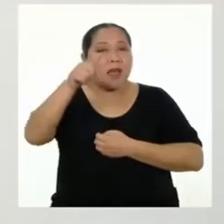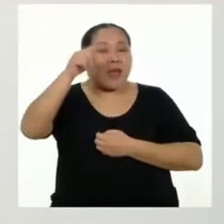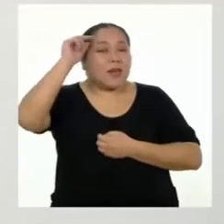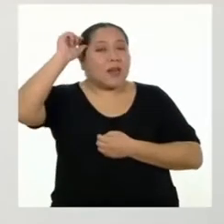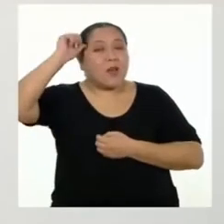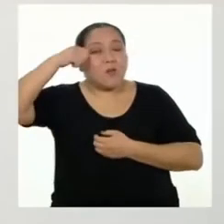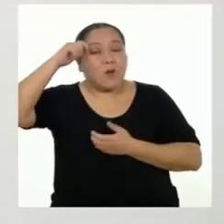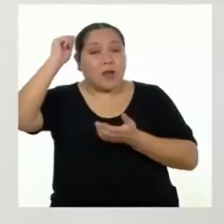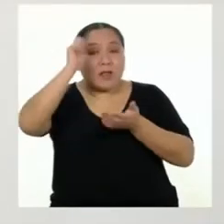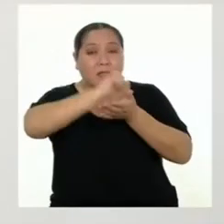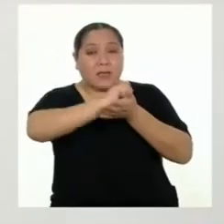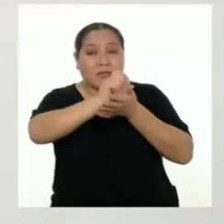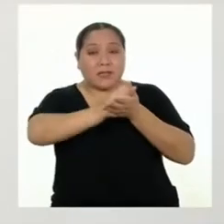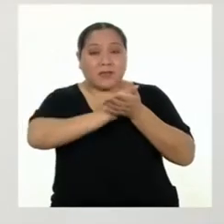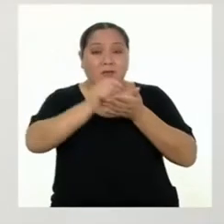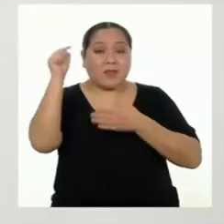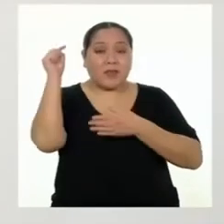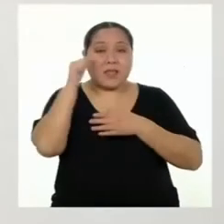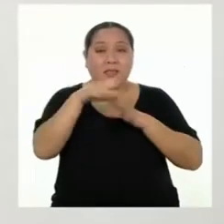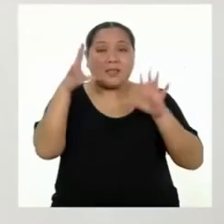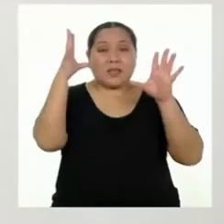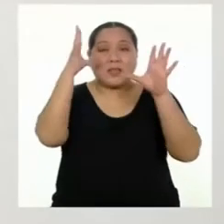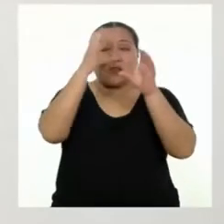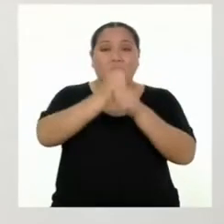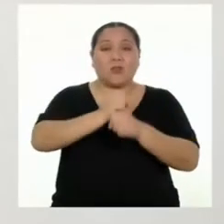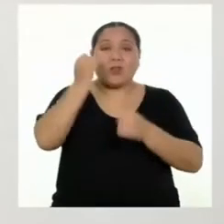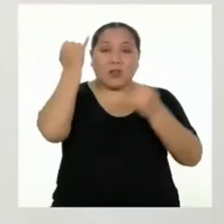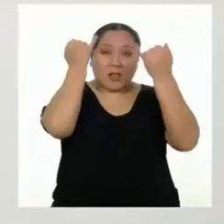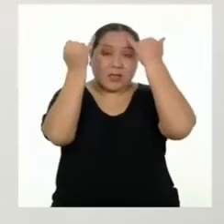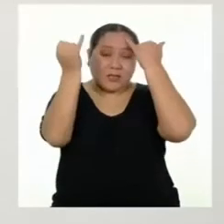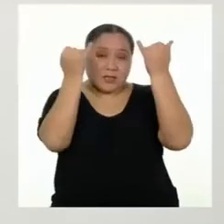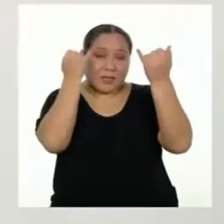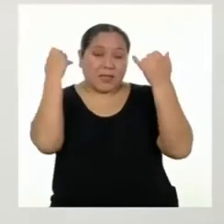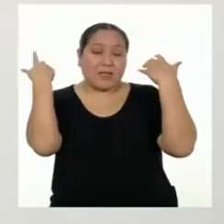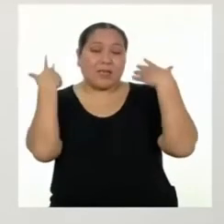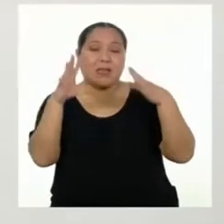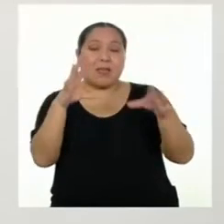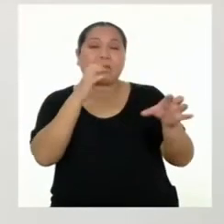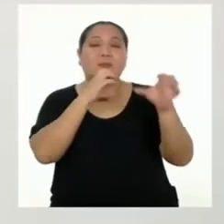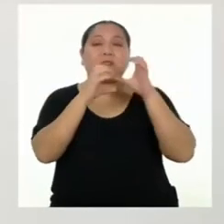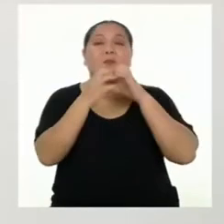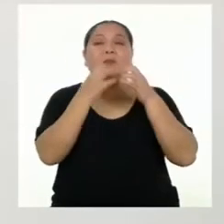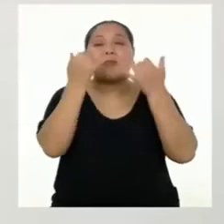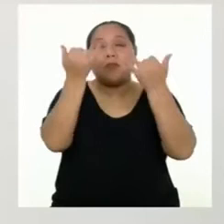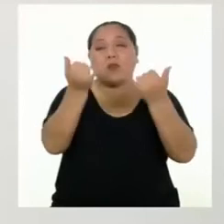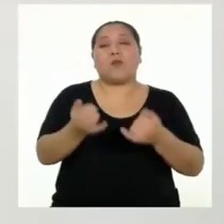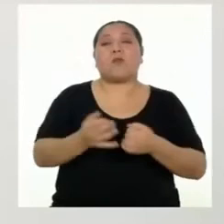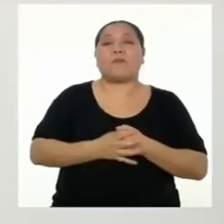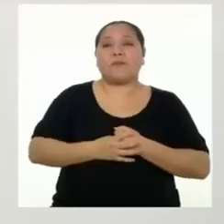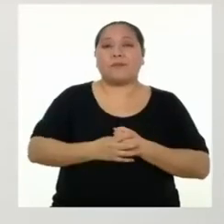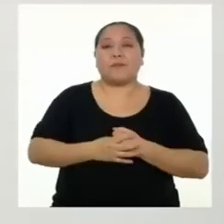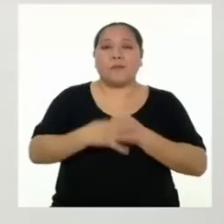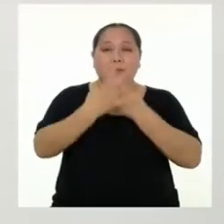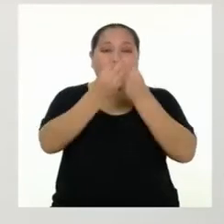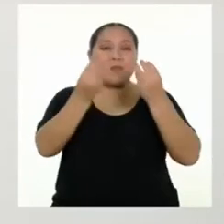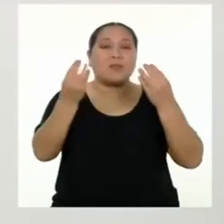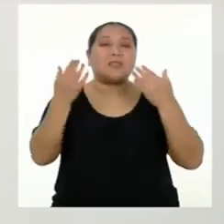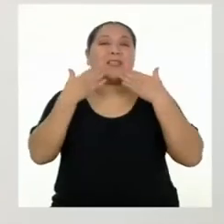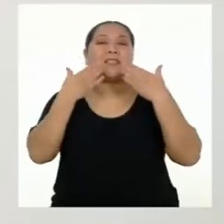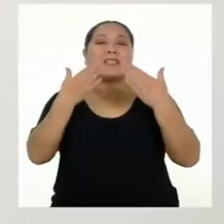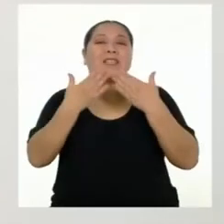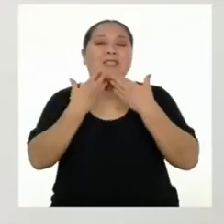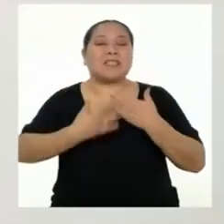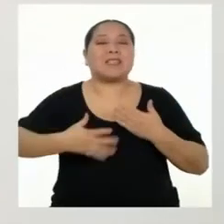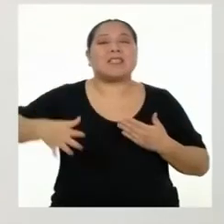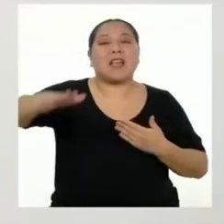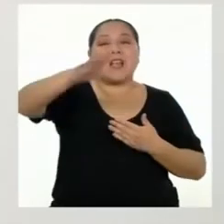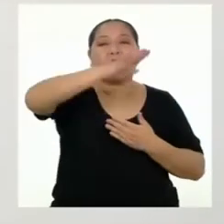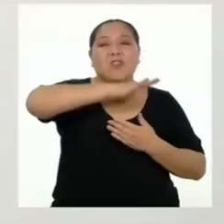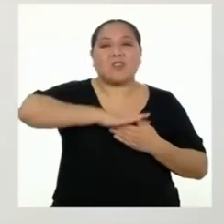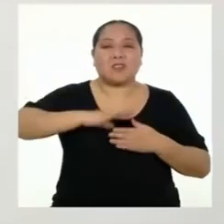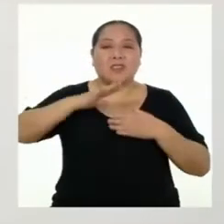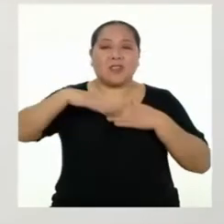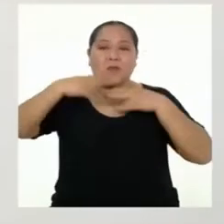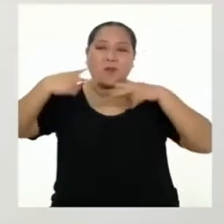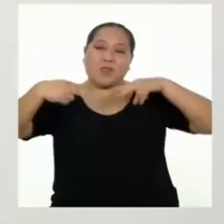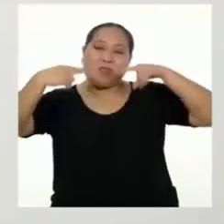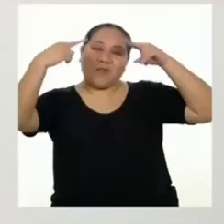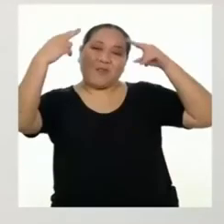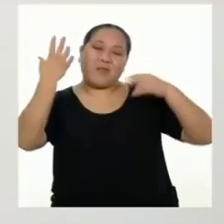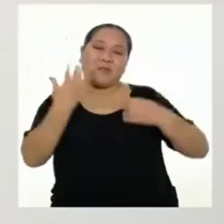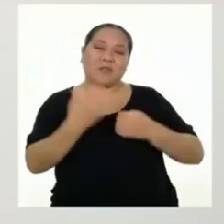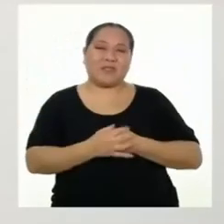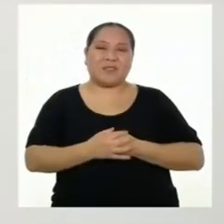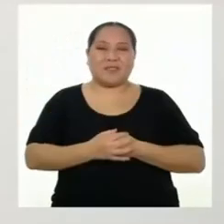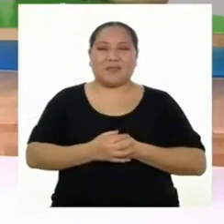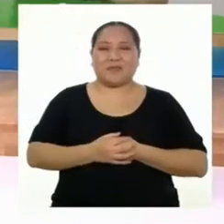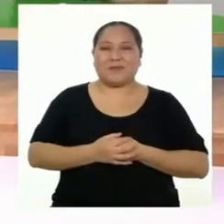Recuerden escribir el resumen con las ideas sobre las que hemos conversado el día de hoy. Muchas gracias a todas y todos. ¡Nos vemos